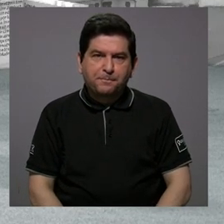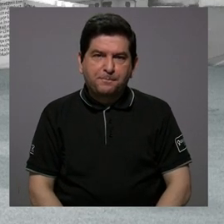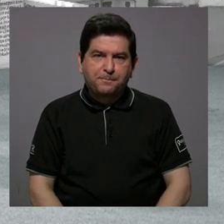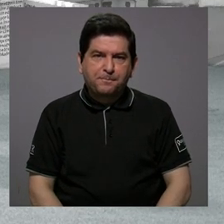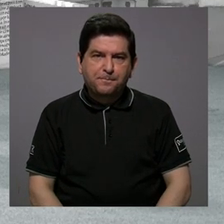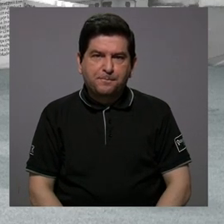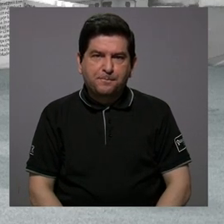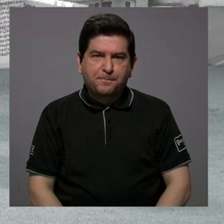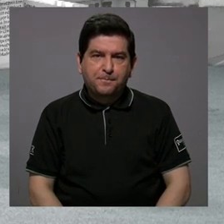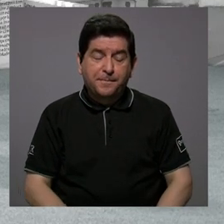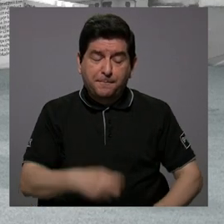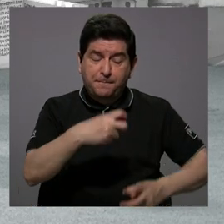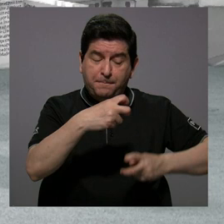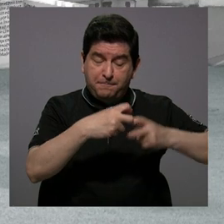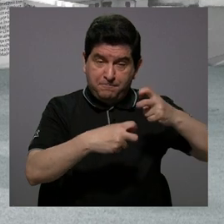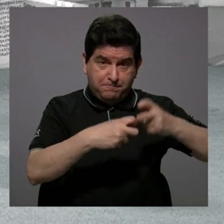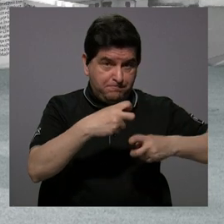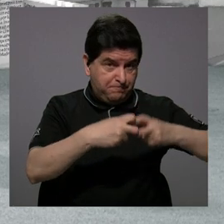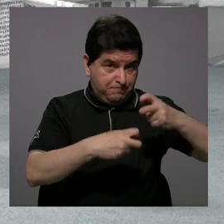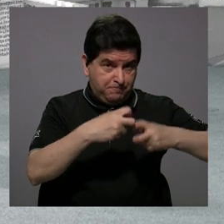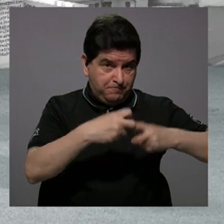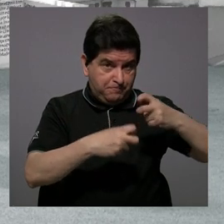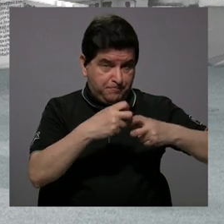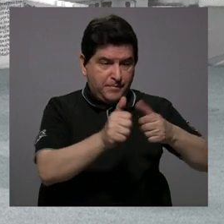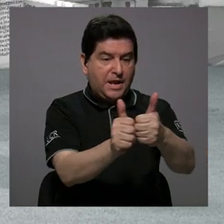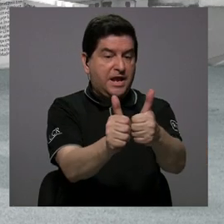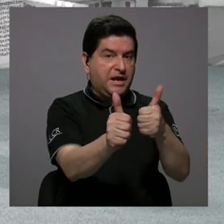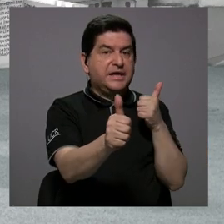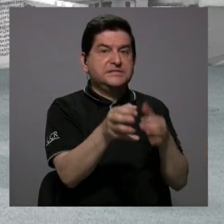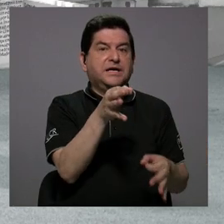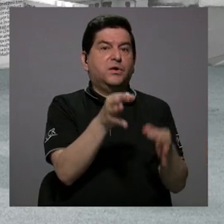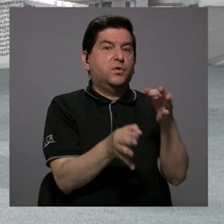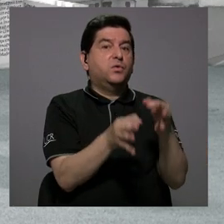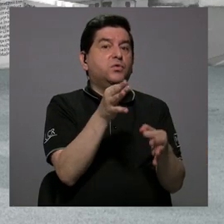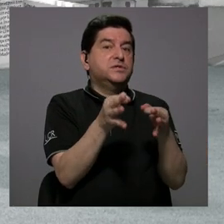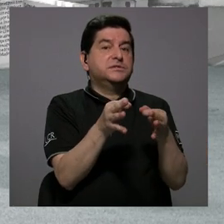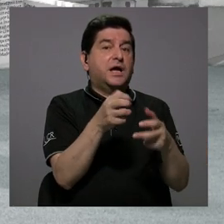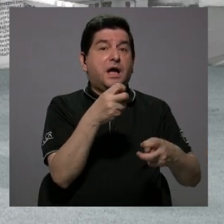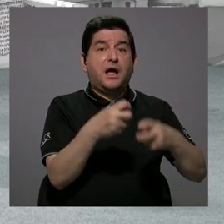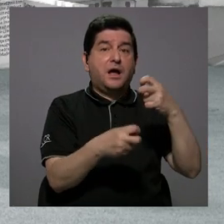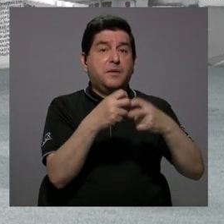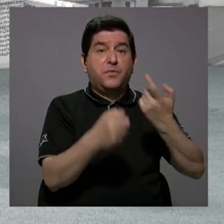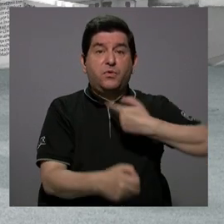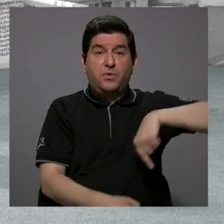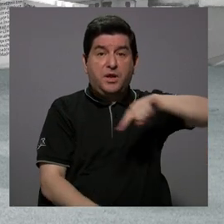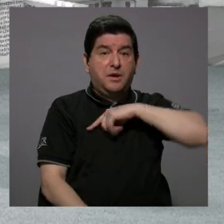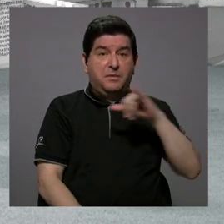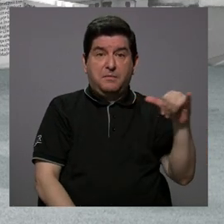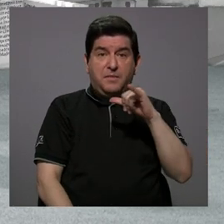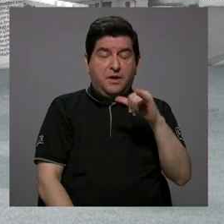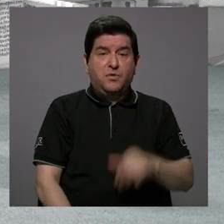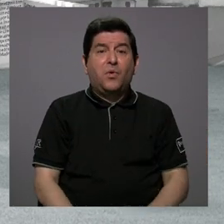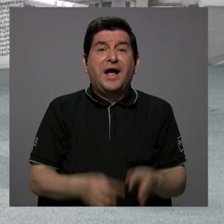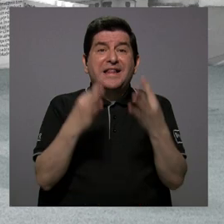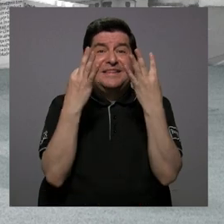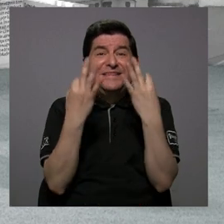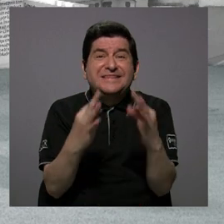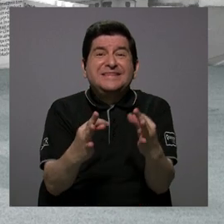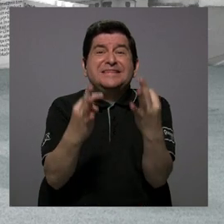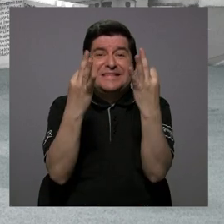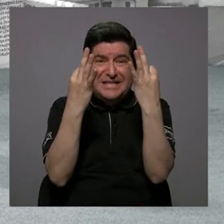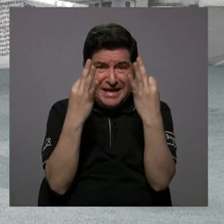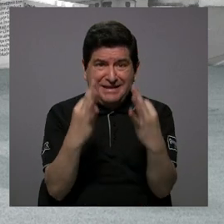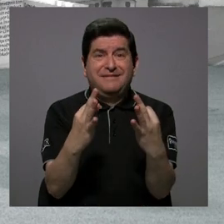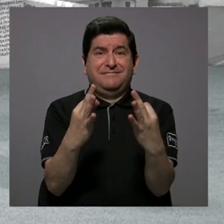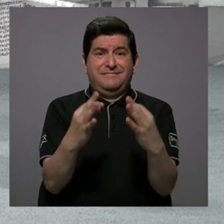el problema del rezago judicial es un problema que nosotros también estamos tratando de